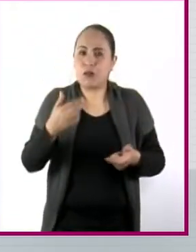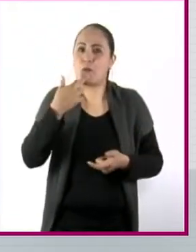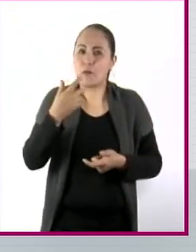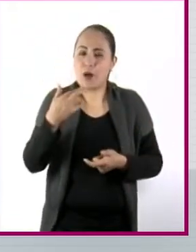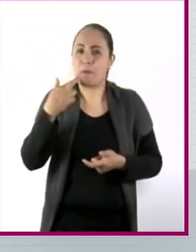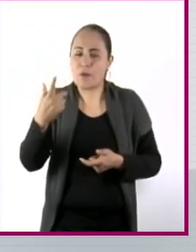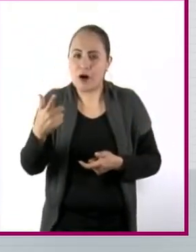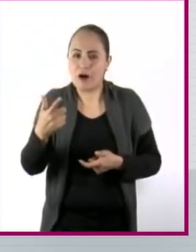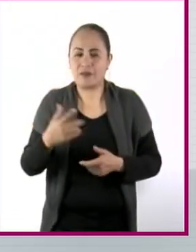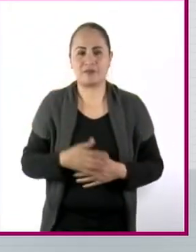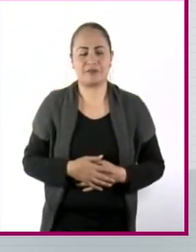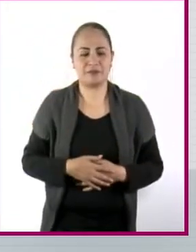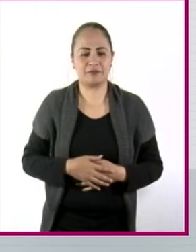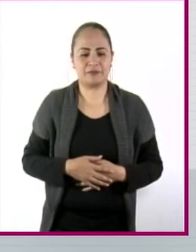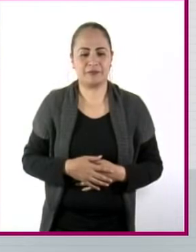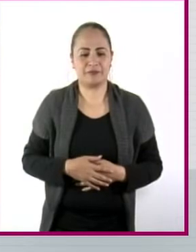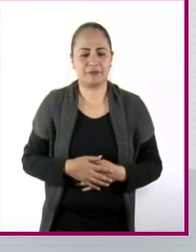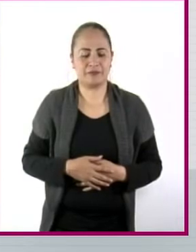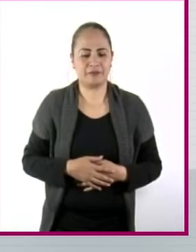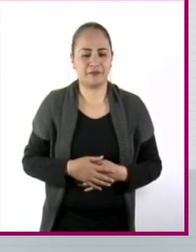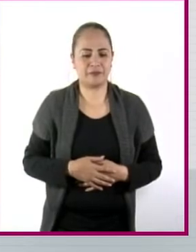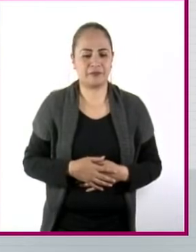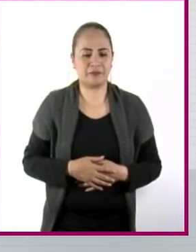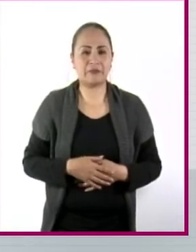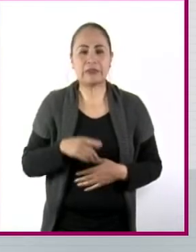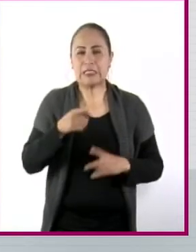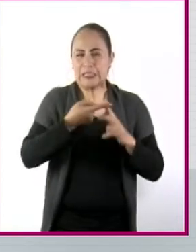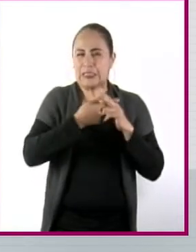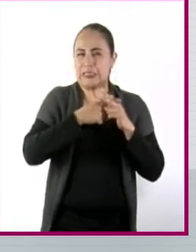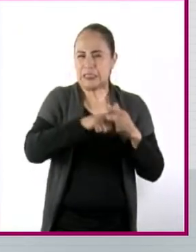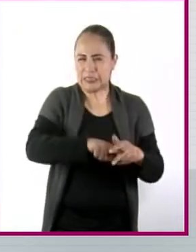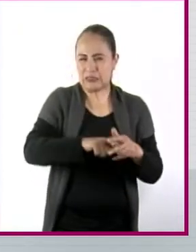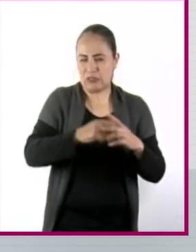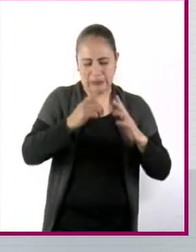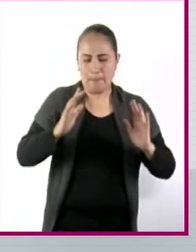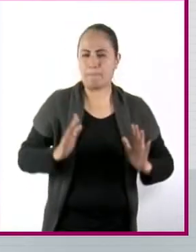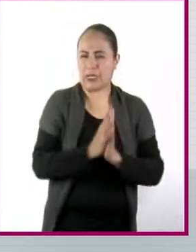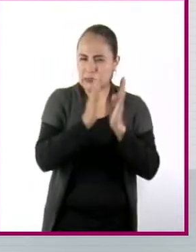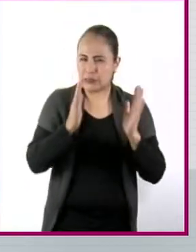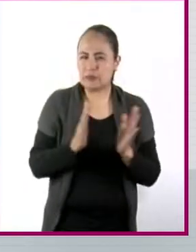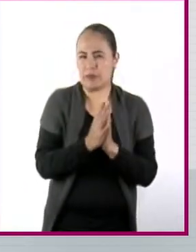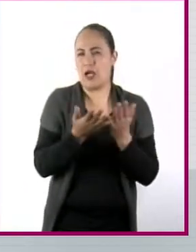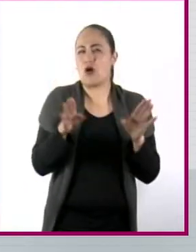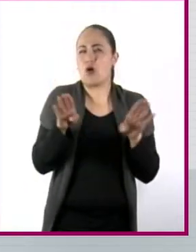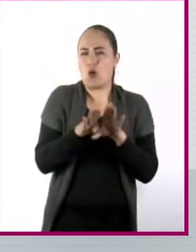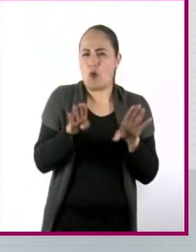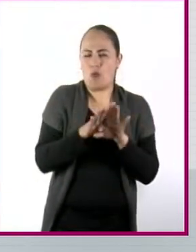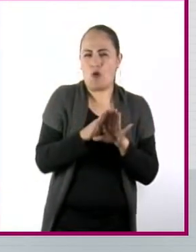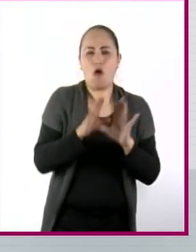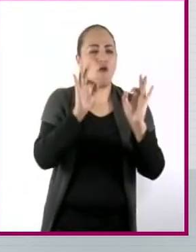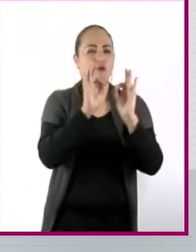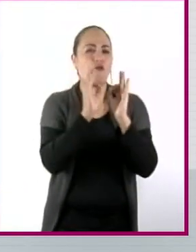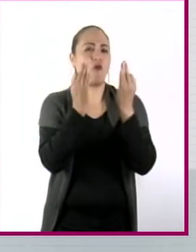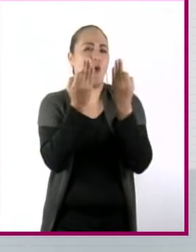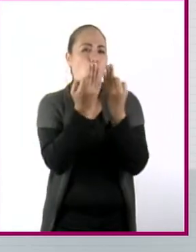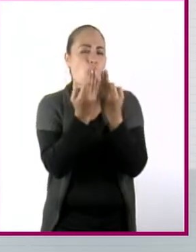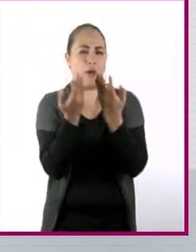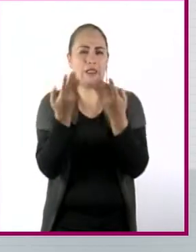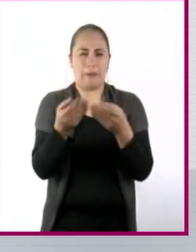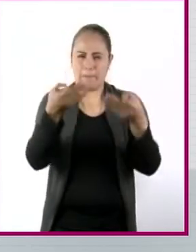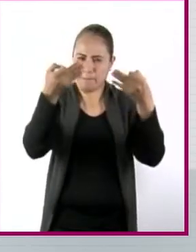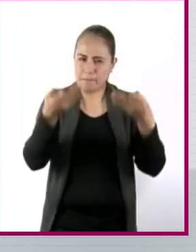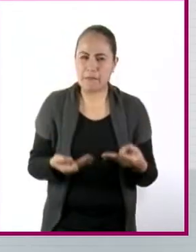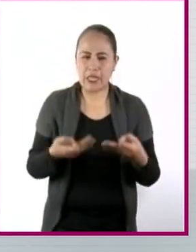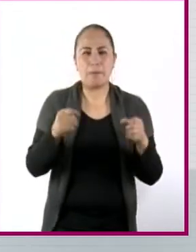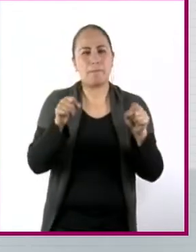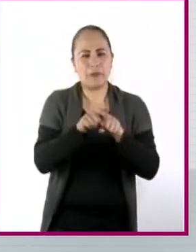creo que la mejor manera de empezar a participar, pues es justo creando las vías, creando las plataformas y